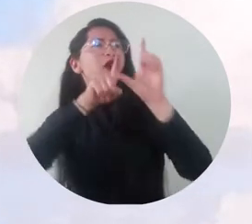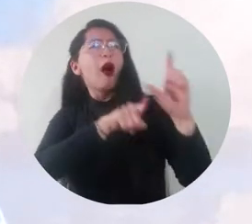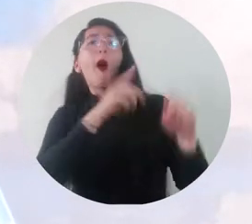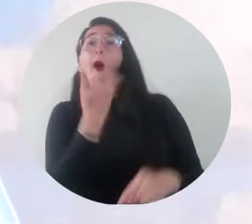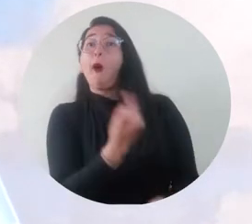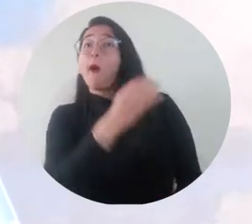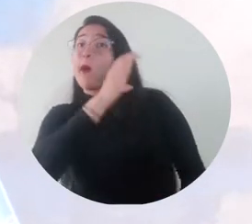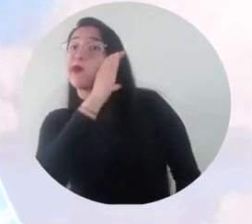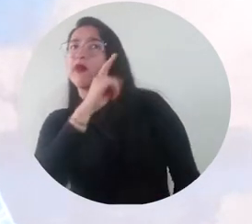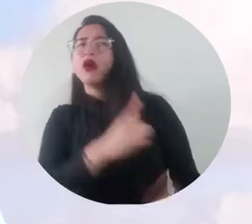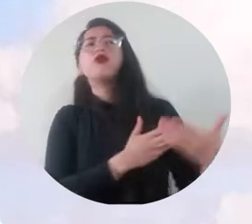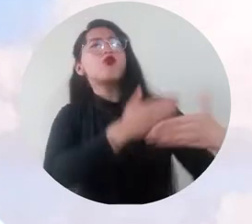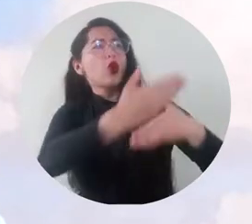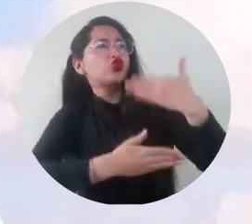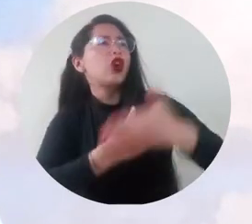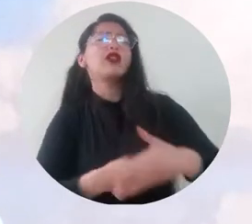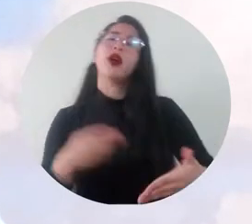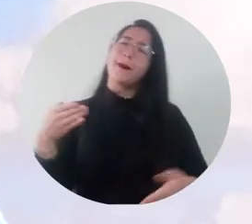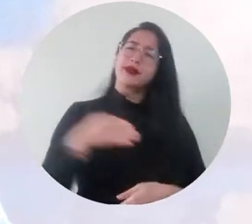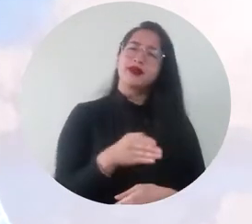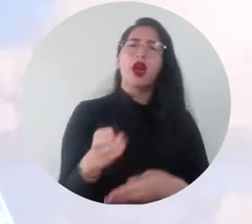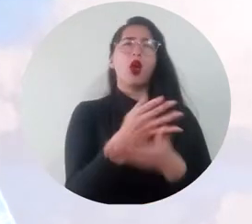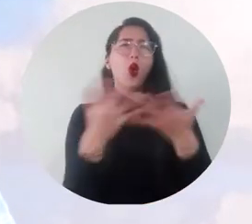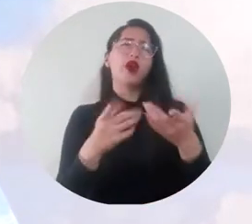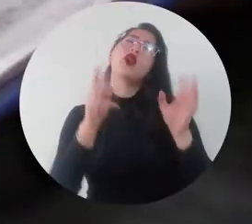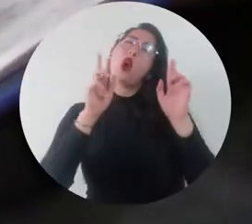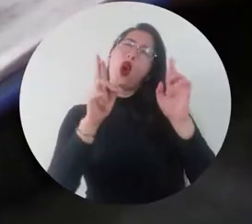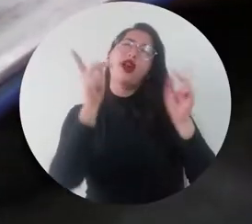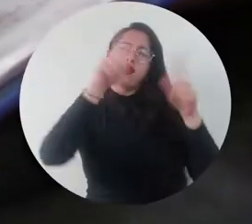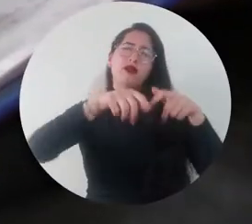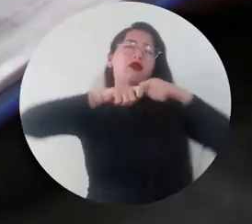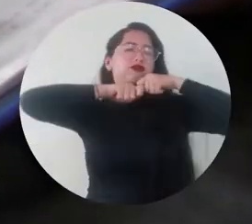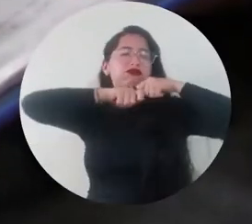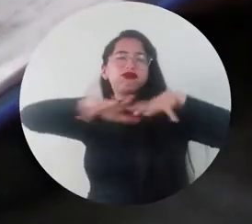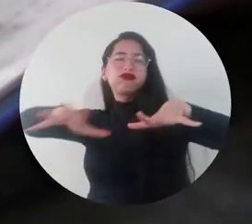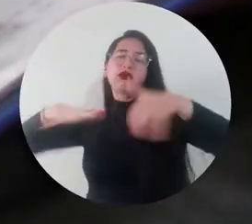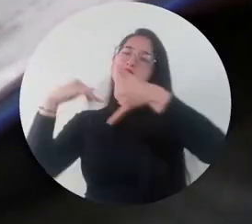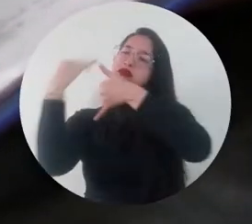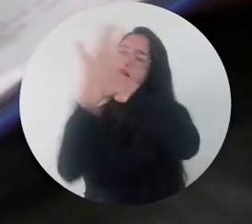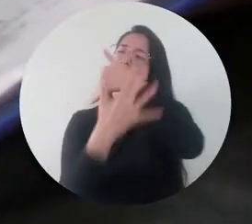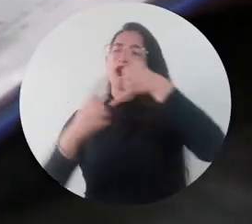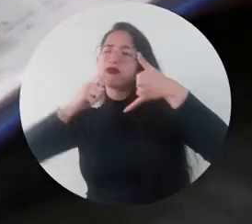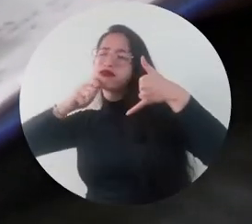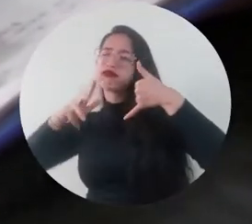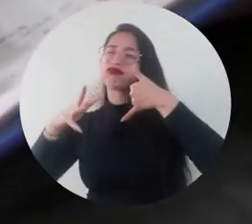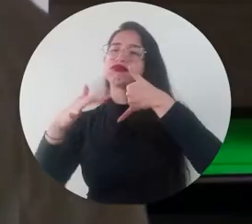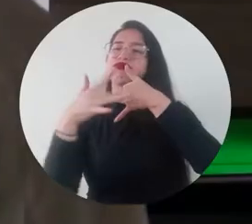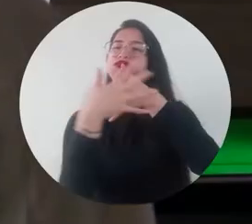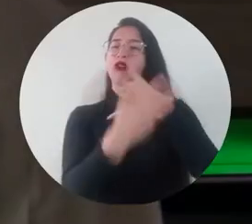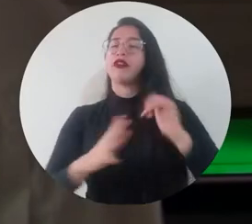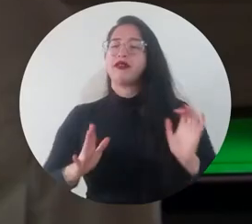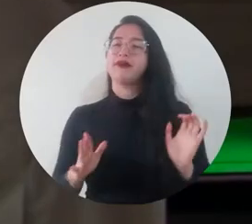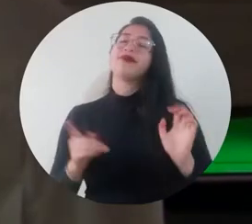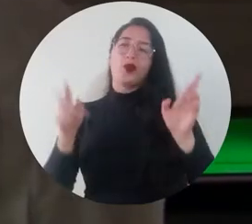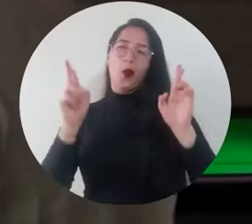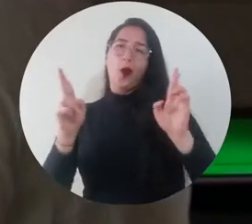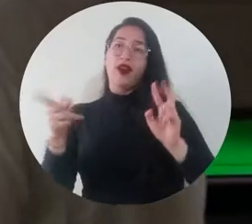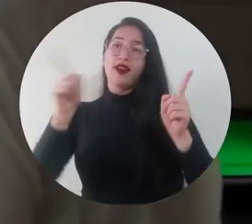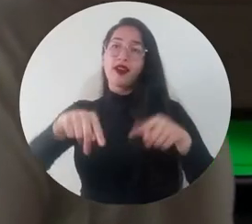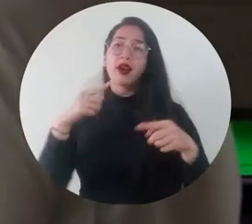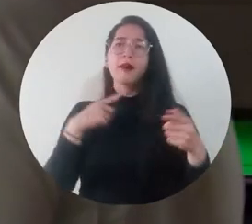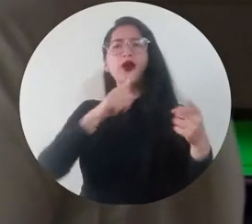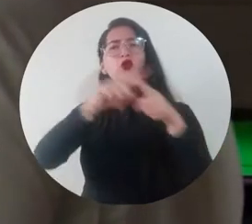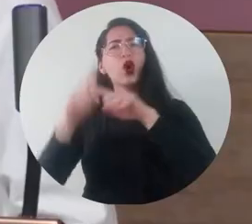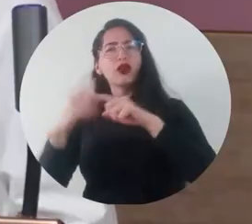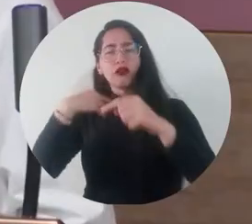la región de la Guajira que están haciendo un proceso y ojalá ese proceso se extienda hacia toda Colombia A través de